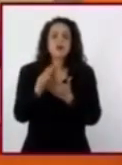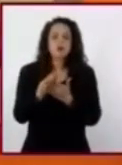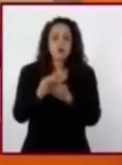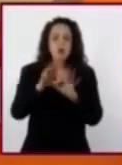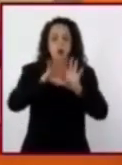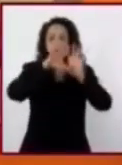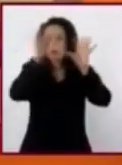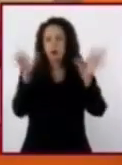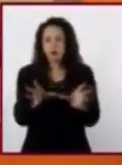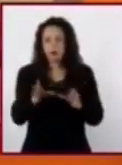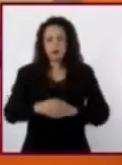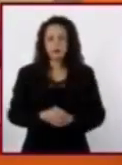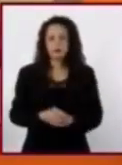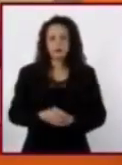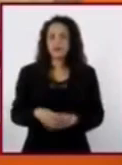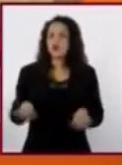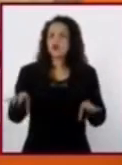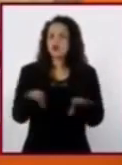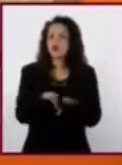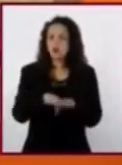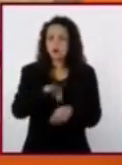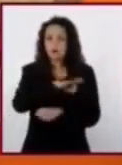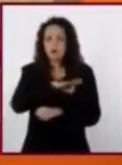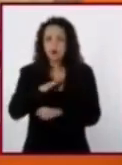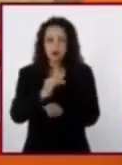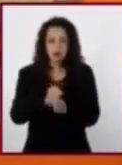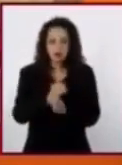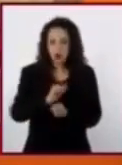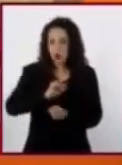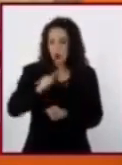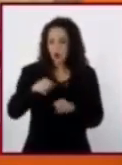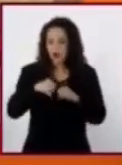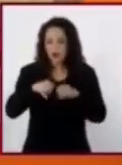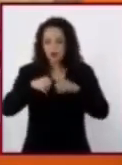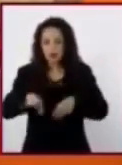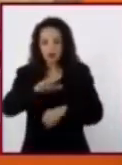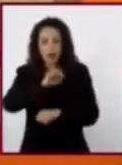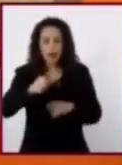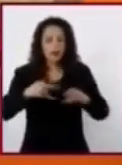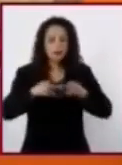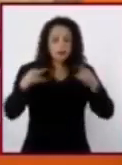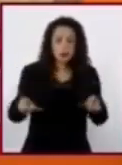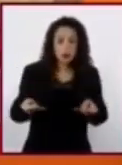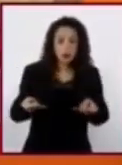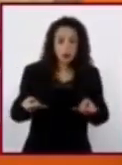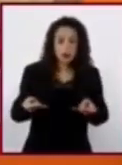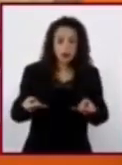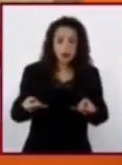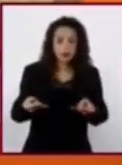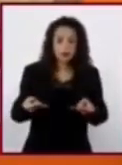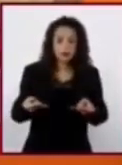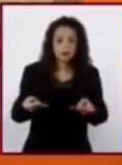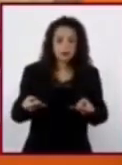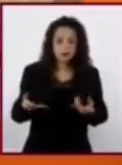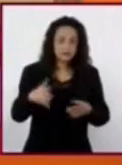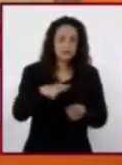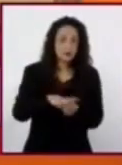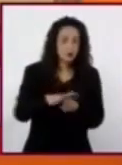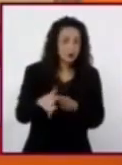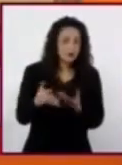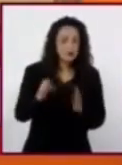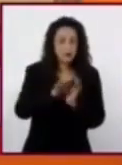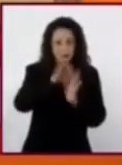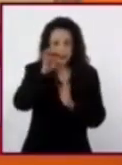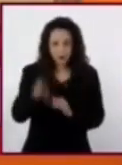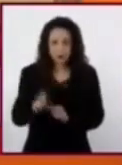¿Cómo se analizan otras fuentes históricas? Por ejemplo, cuando